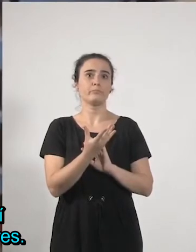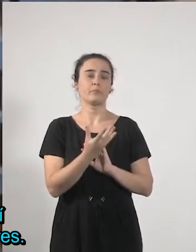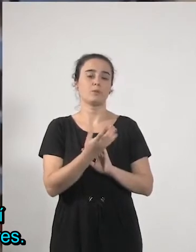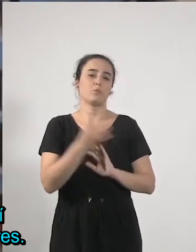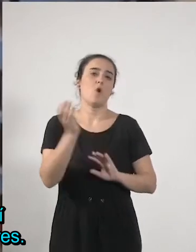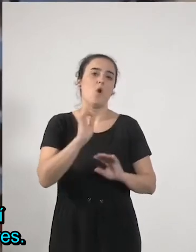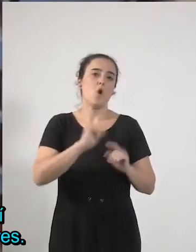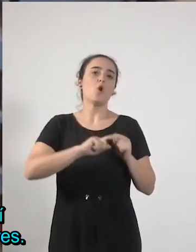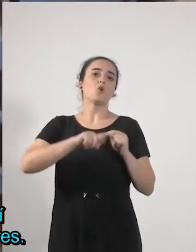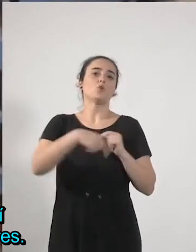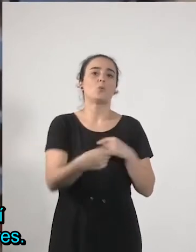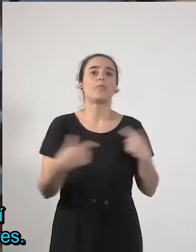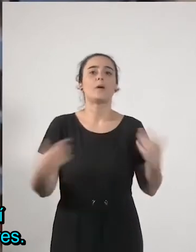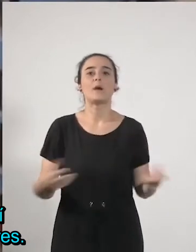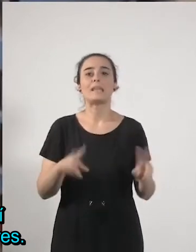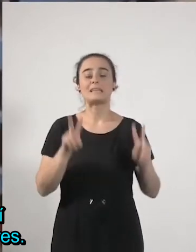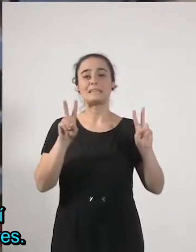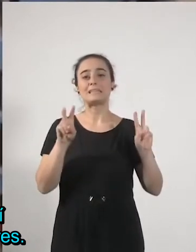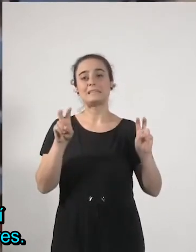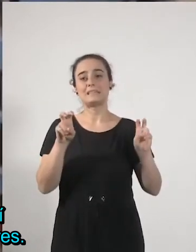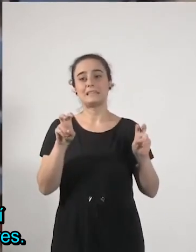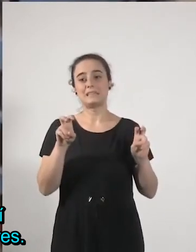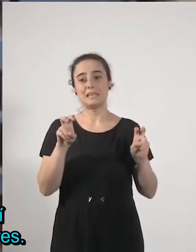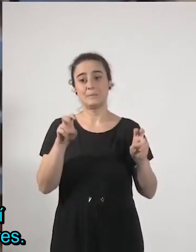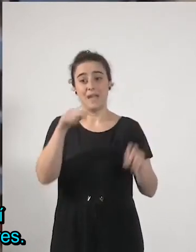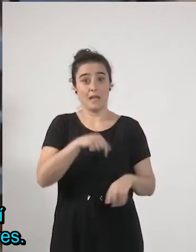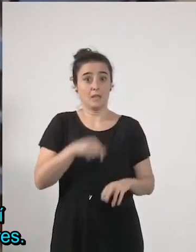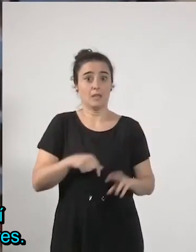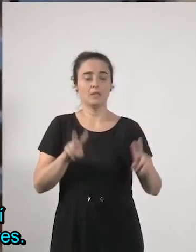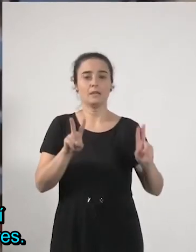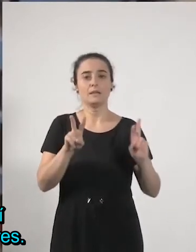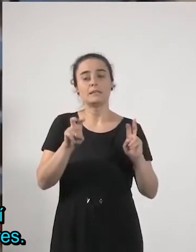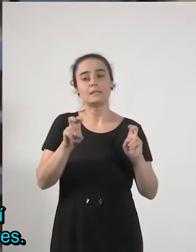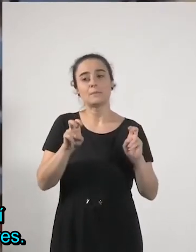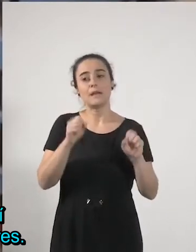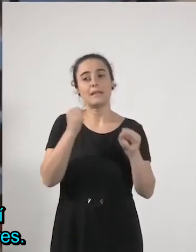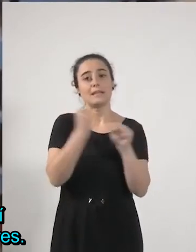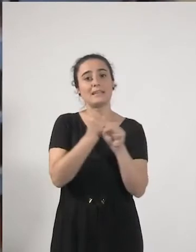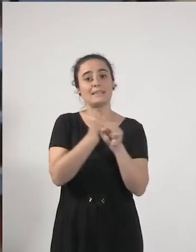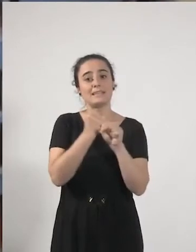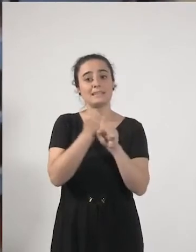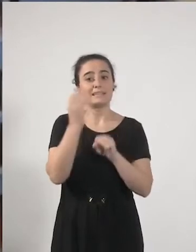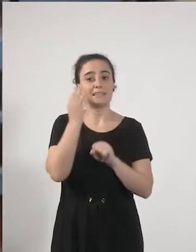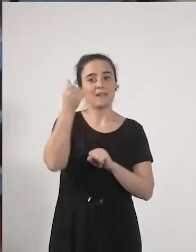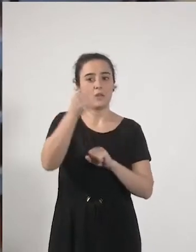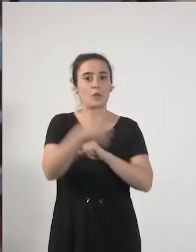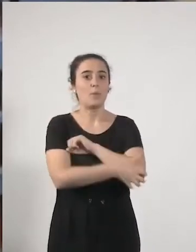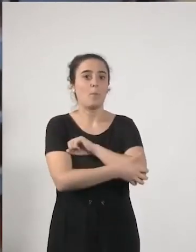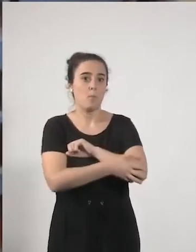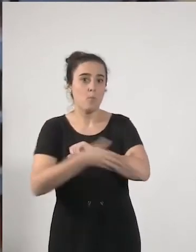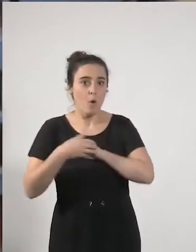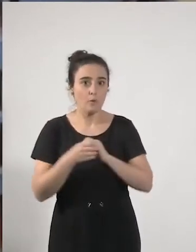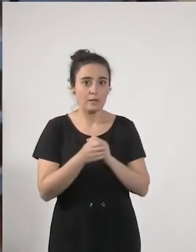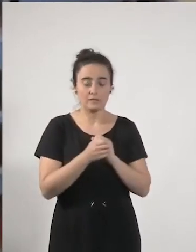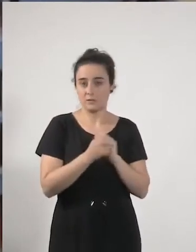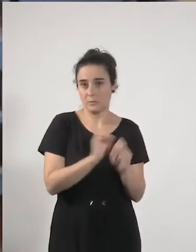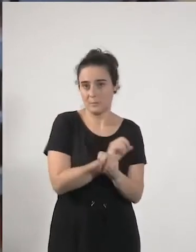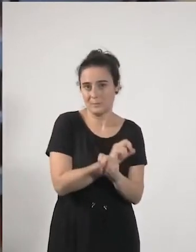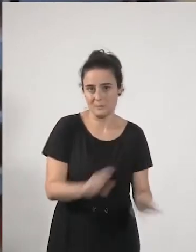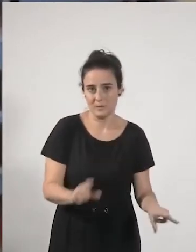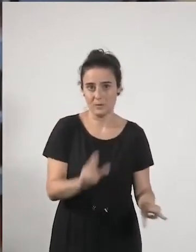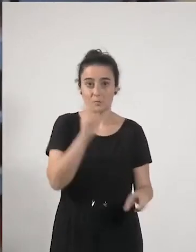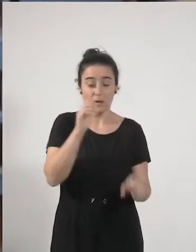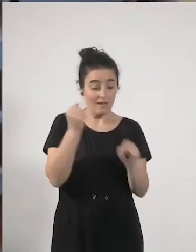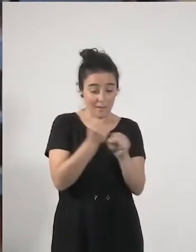agudizó el fenómeno aquí de trabajadores y trabajadoras pobres es decir que ya el empleo no era una garantía